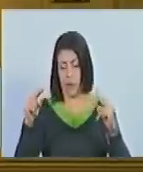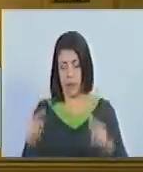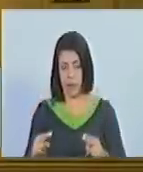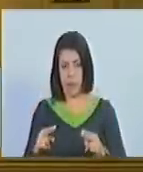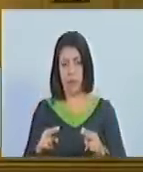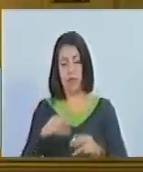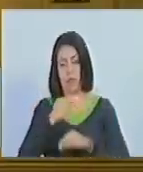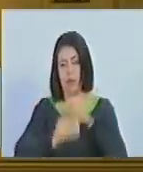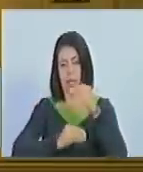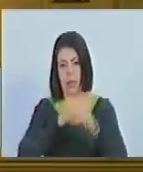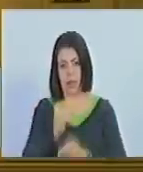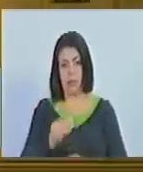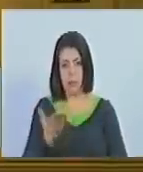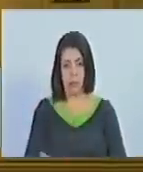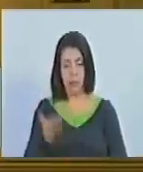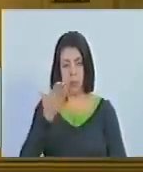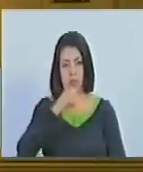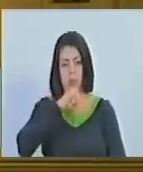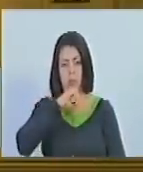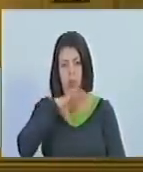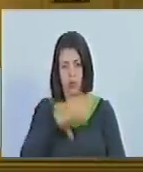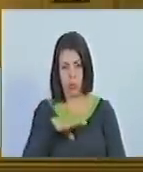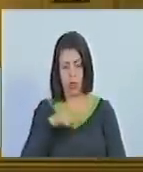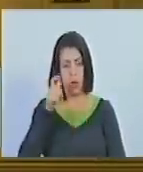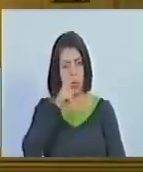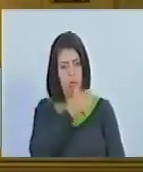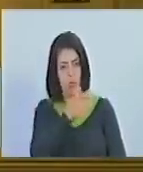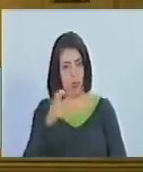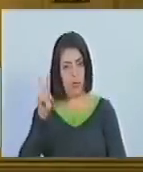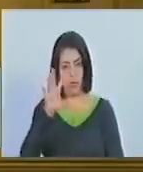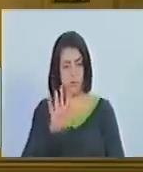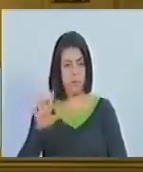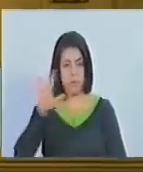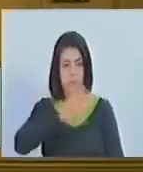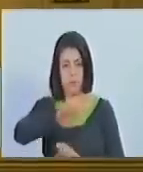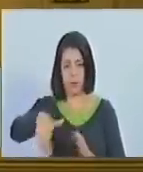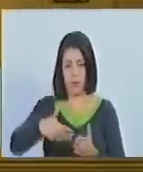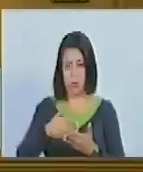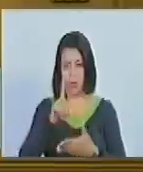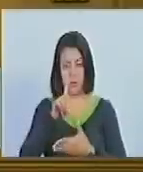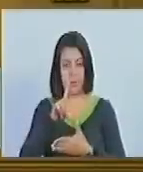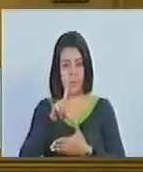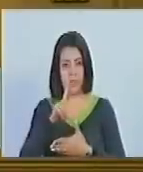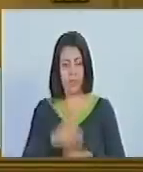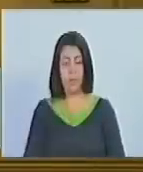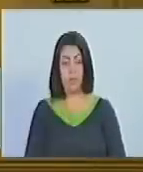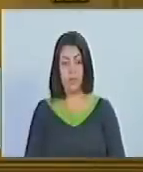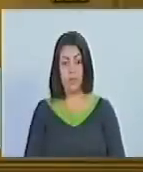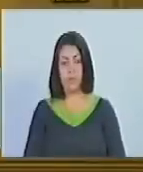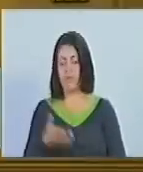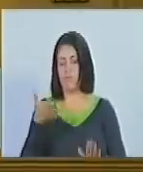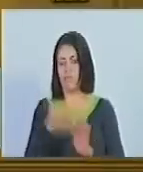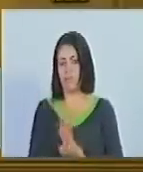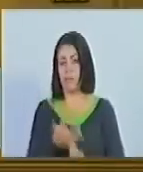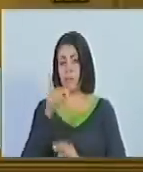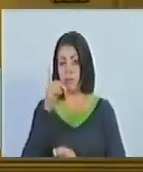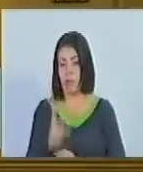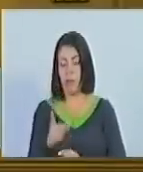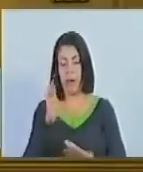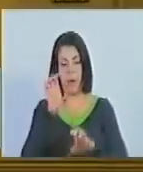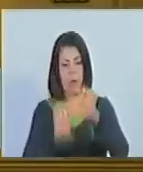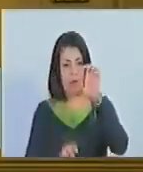como un hecho de relevancia histórica para el pueblo venezolano y toda Latinoamérica el cual debe ser